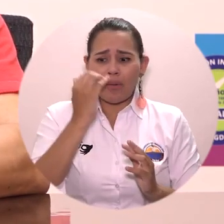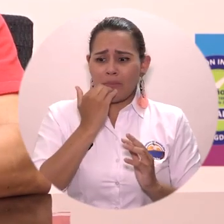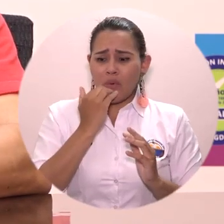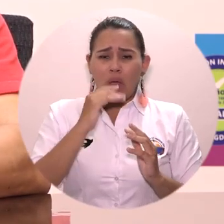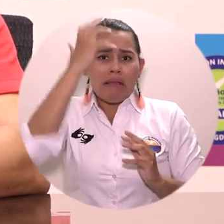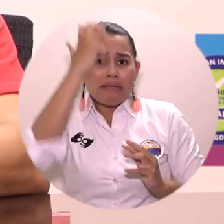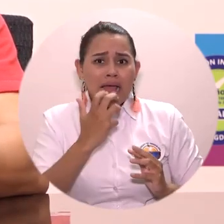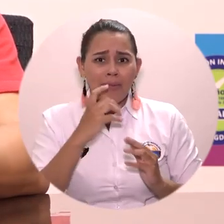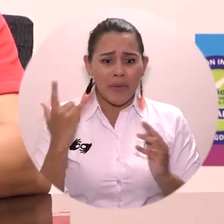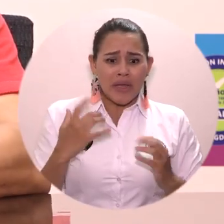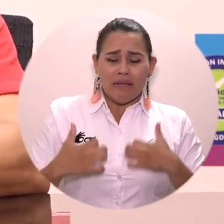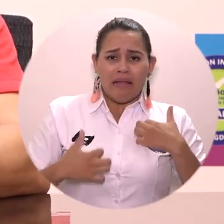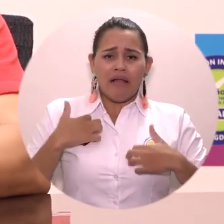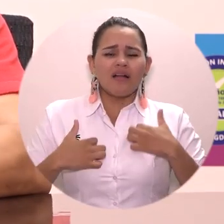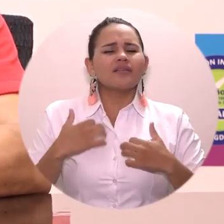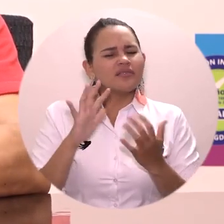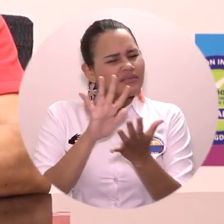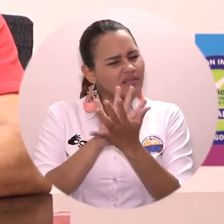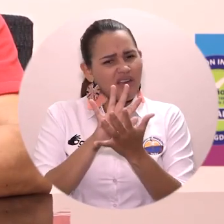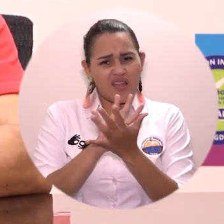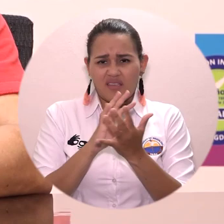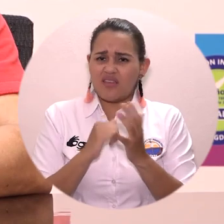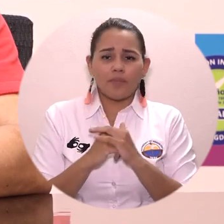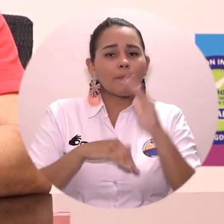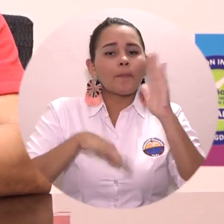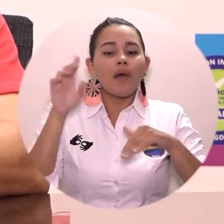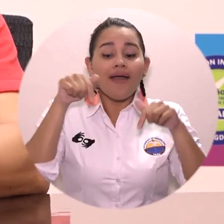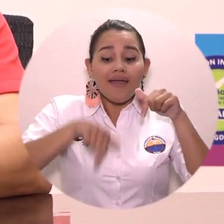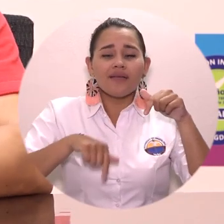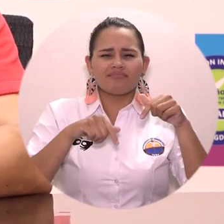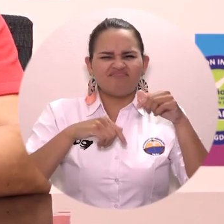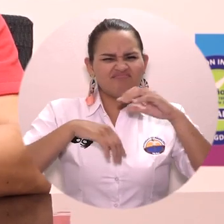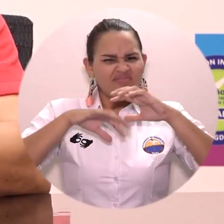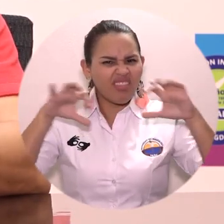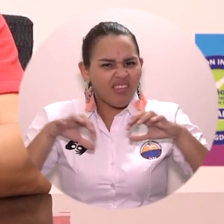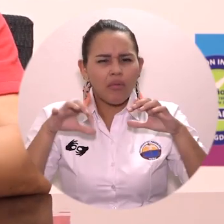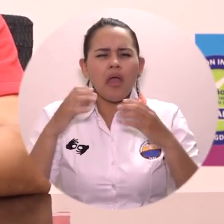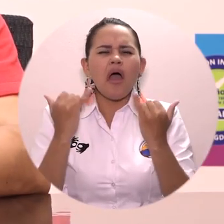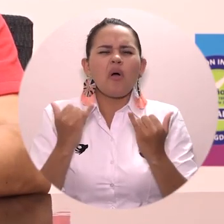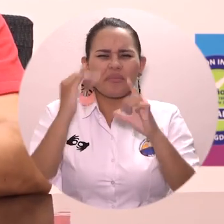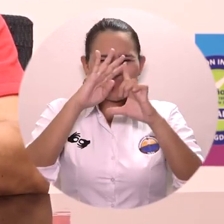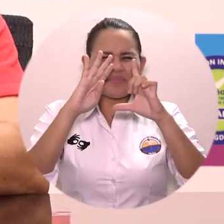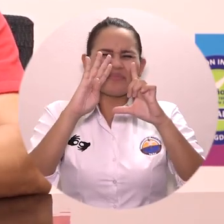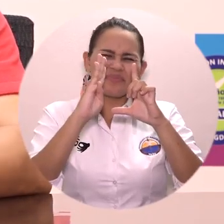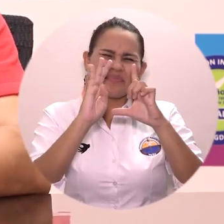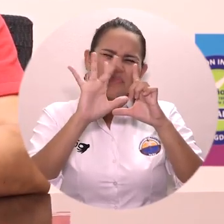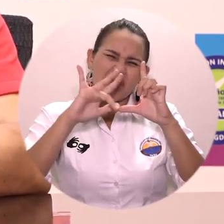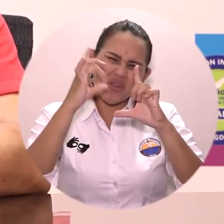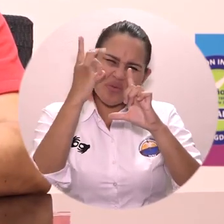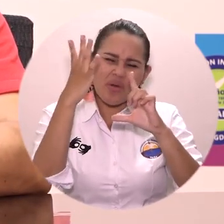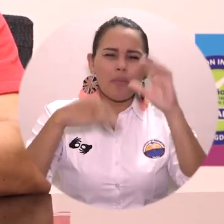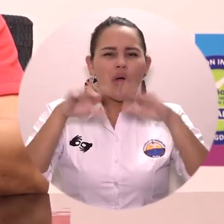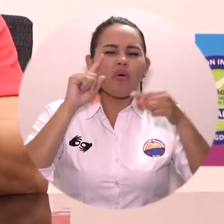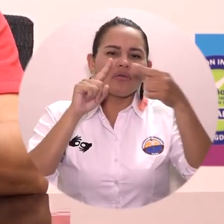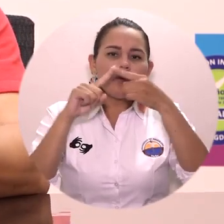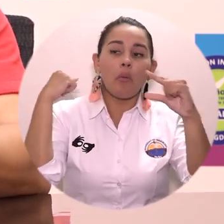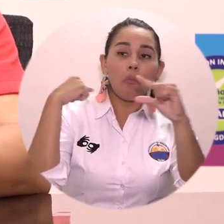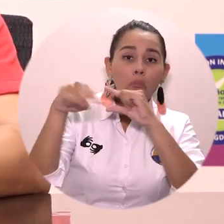Las formas de evaluación deben incluir durante esta etapa trabajos, trabajos colaborativos, envío de trabajos,